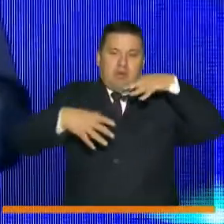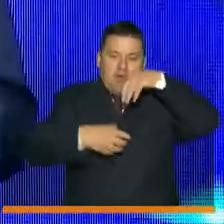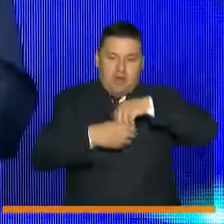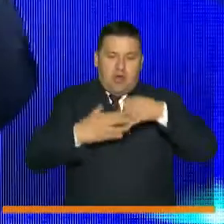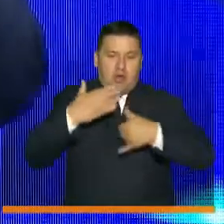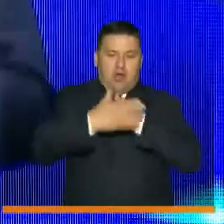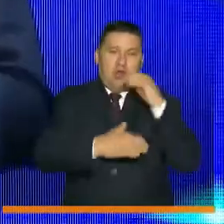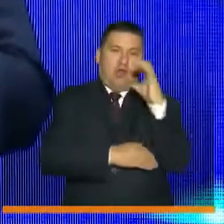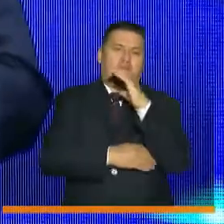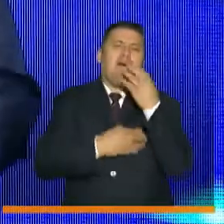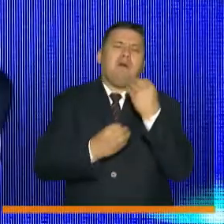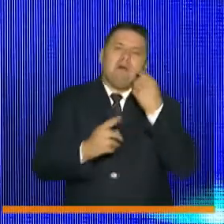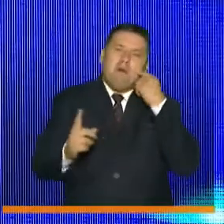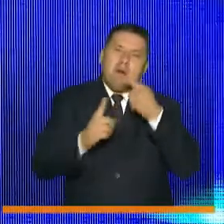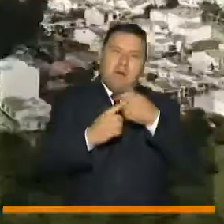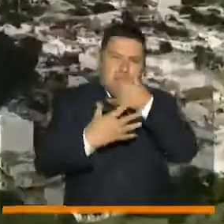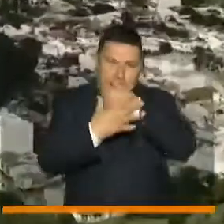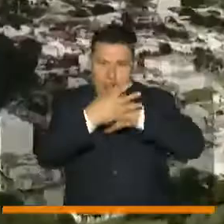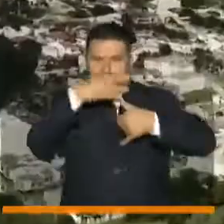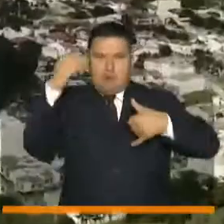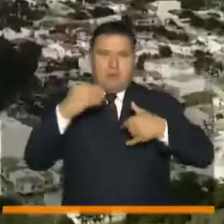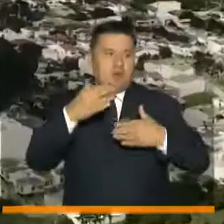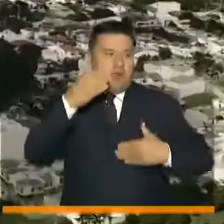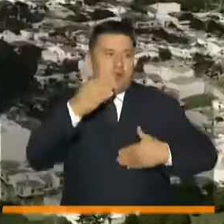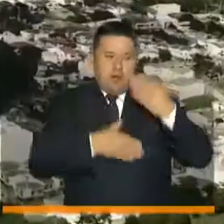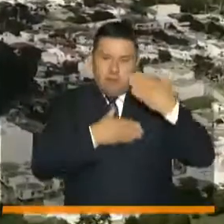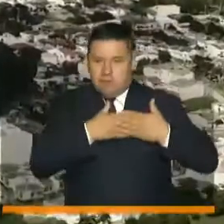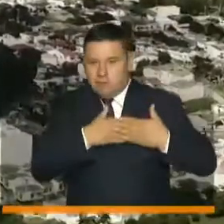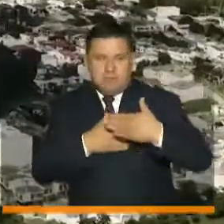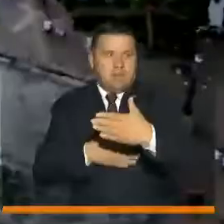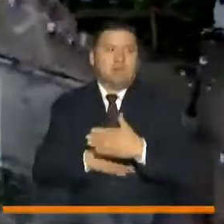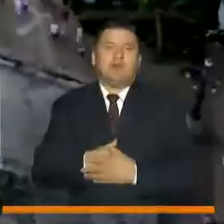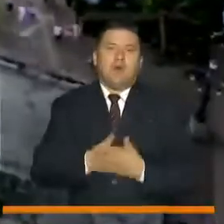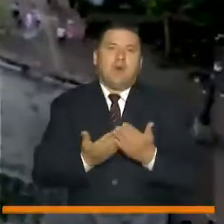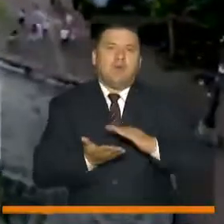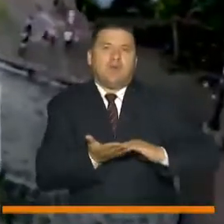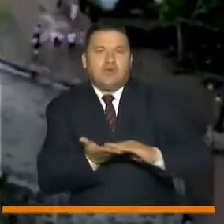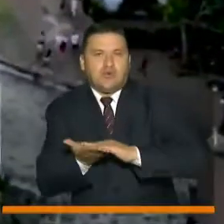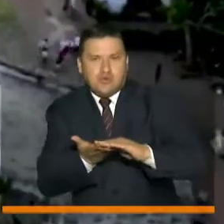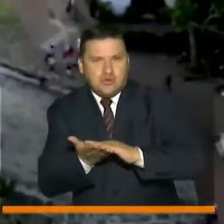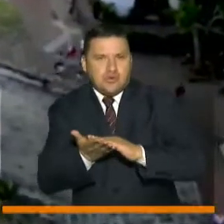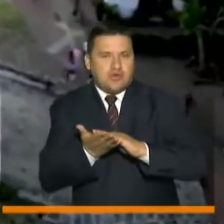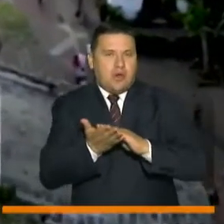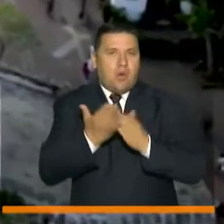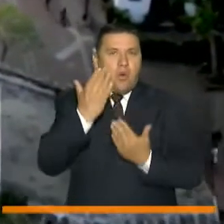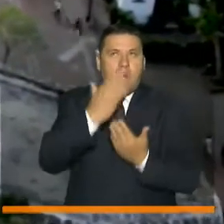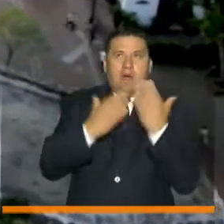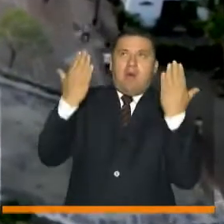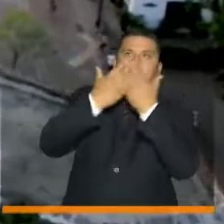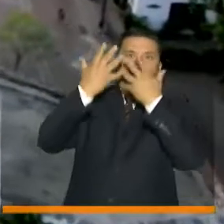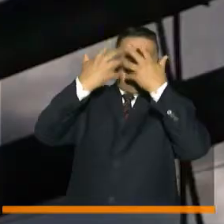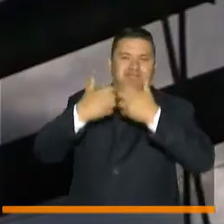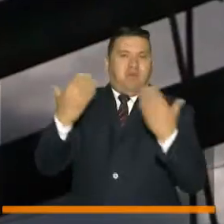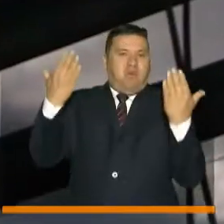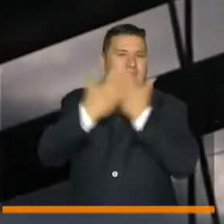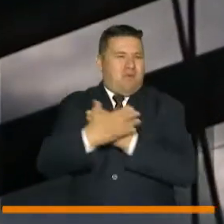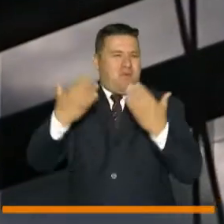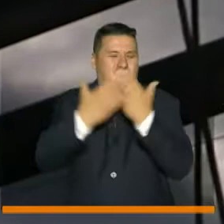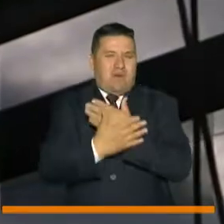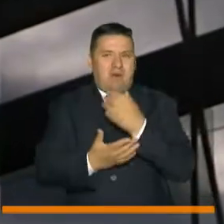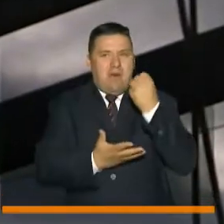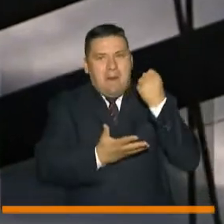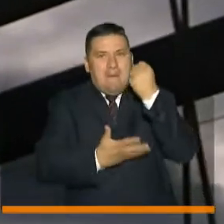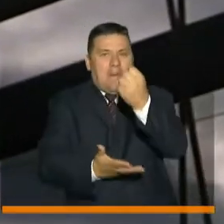país para esta región y empieza con soluciones de equipo, con soluciones